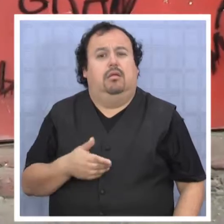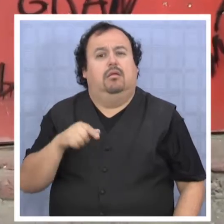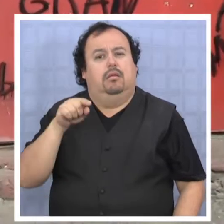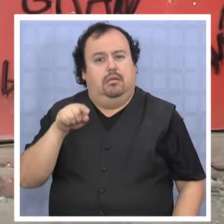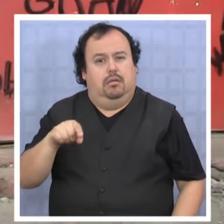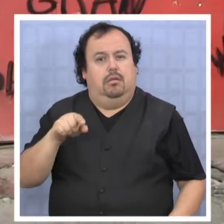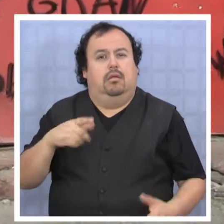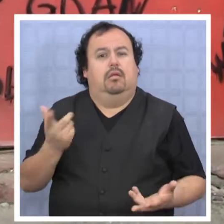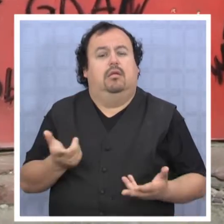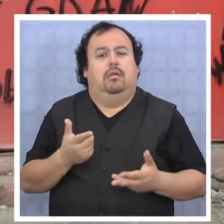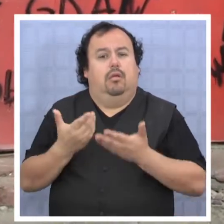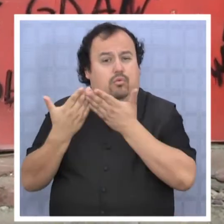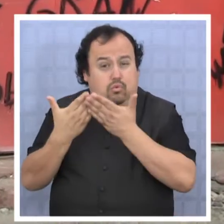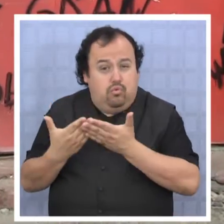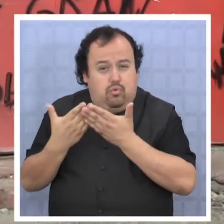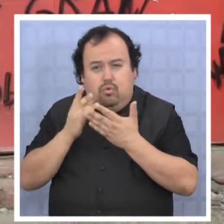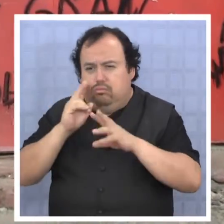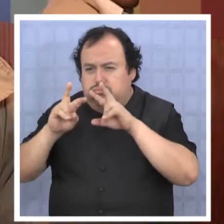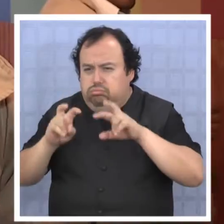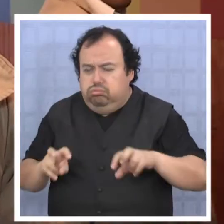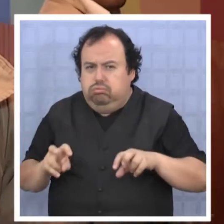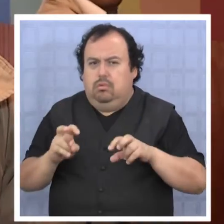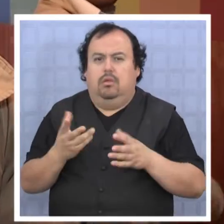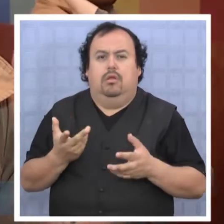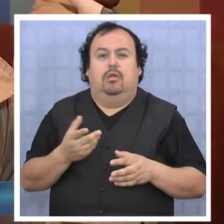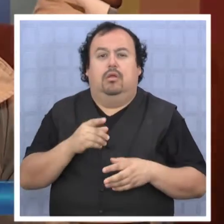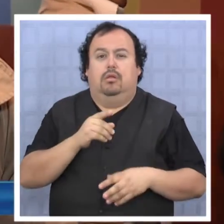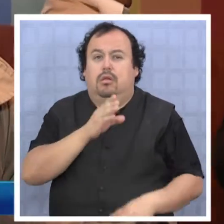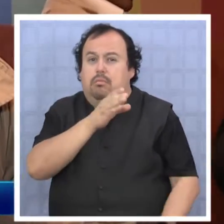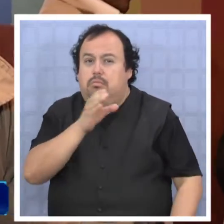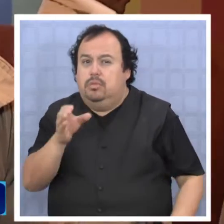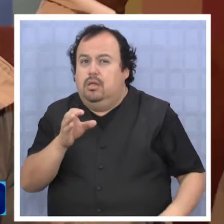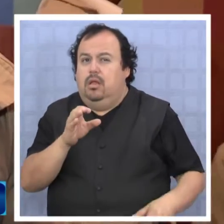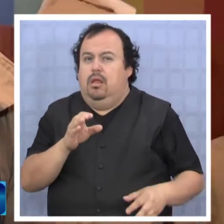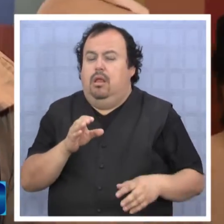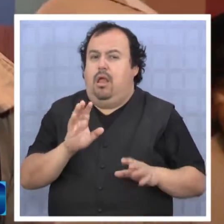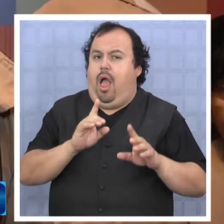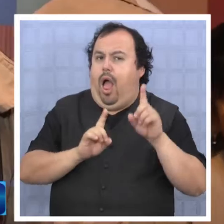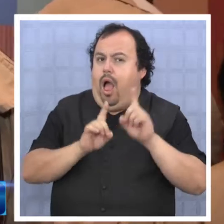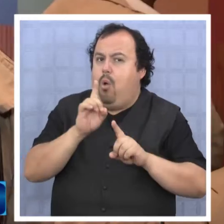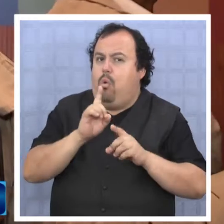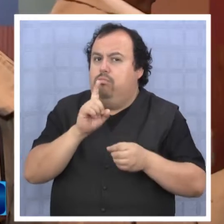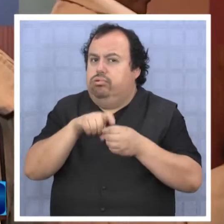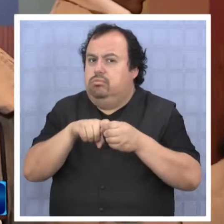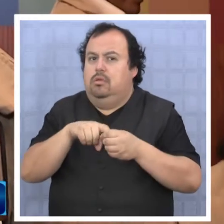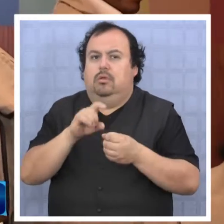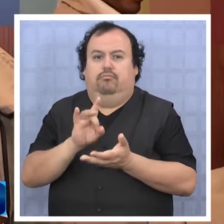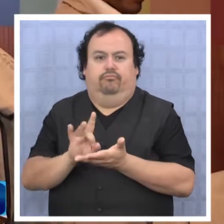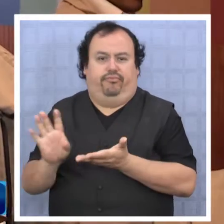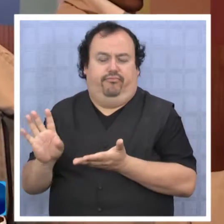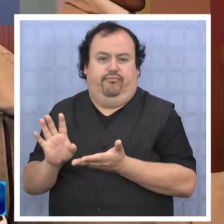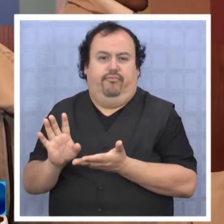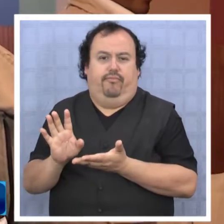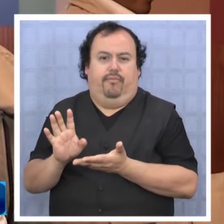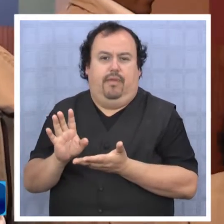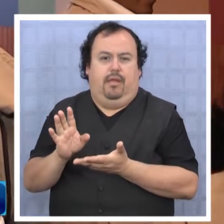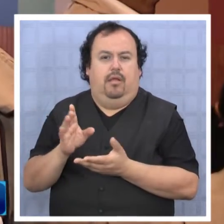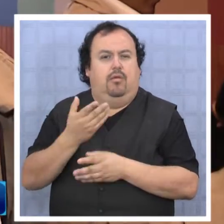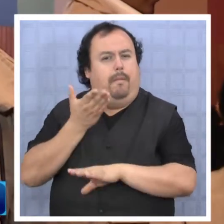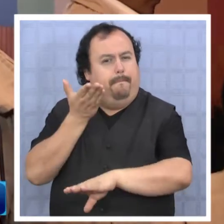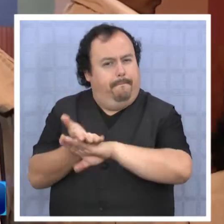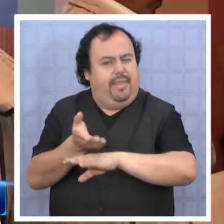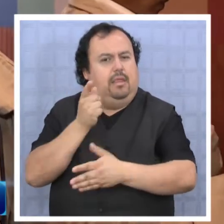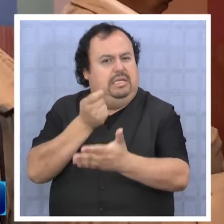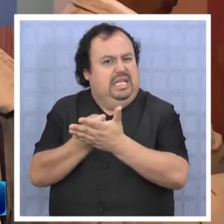en este caso particular, una vez que se incluyan los sumarios correspondientes, todas las personas que estuvieron de alguna u otra forma involucradas sean destituidas. Yo